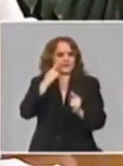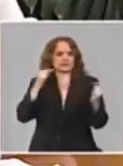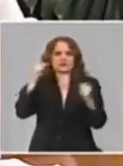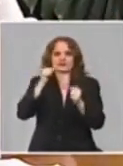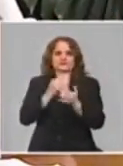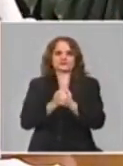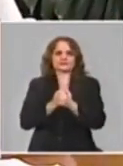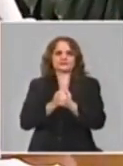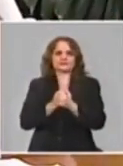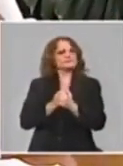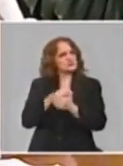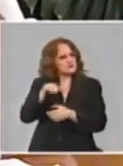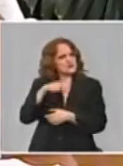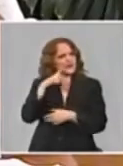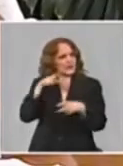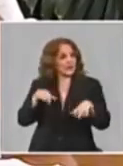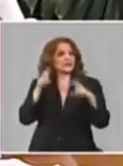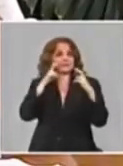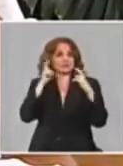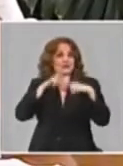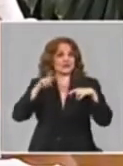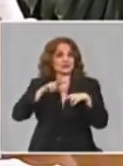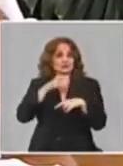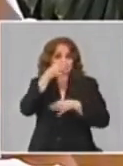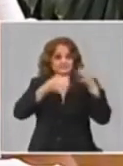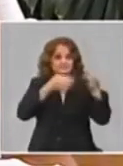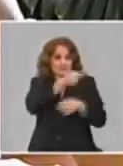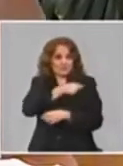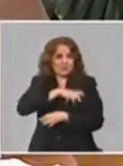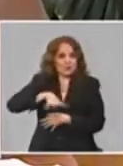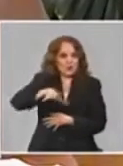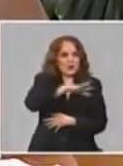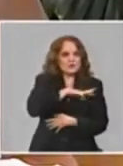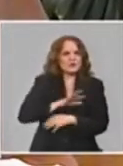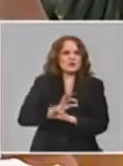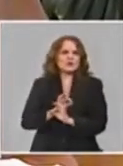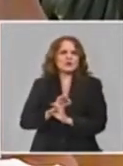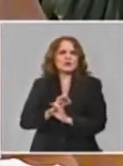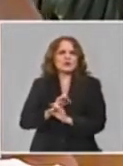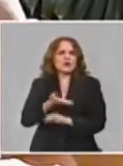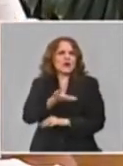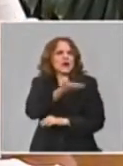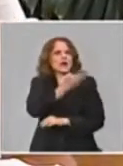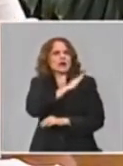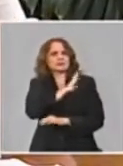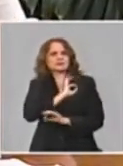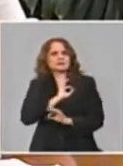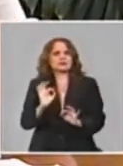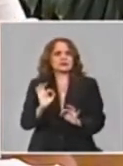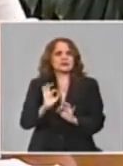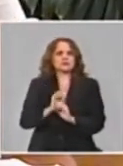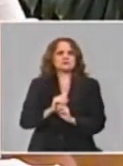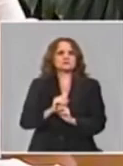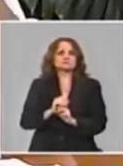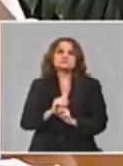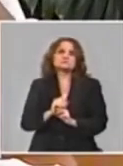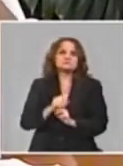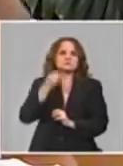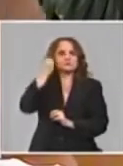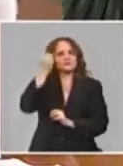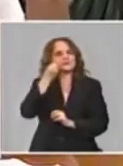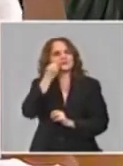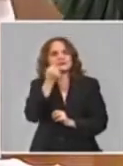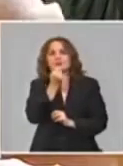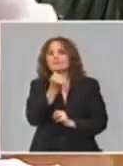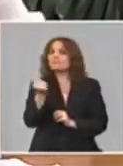decirle a nuestro pueblo y como un tarde que no se ha hecho prácticamente sería de las primeras